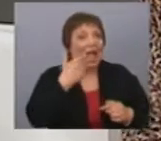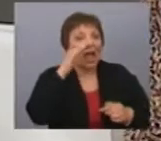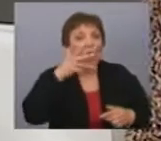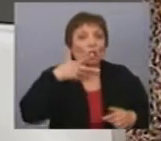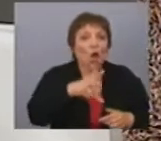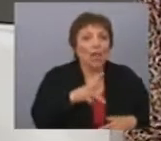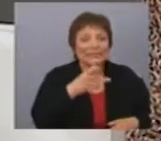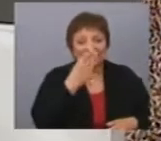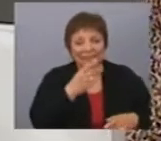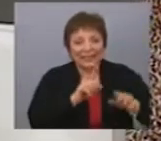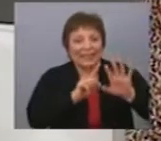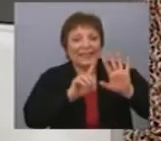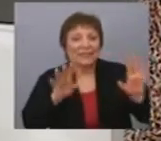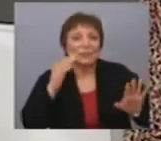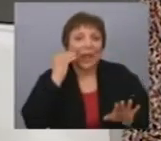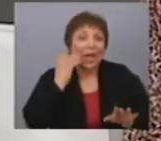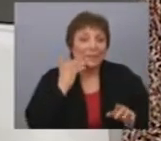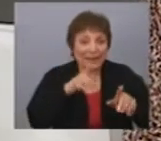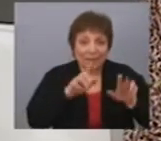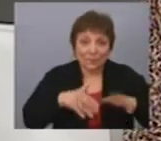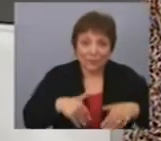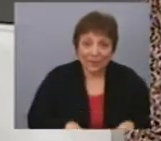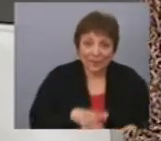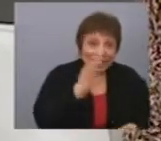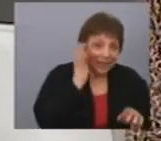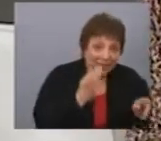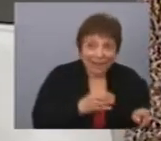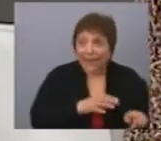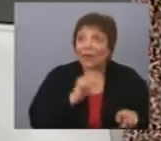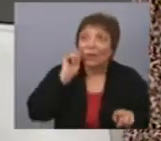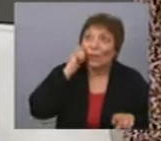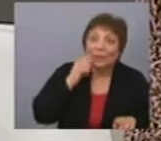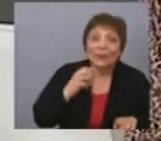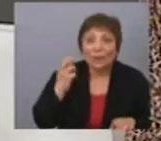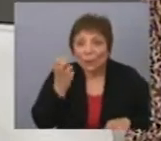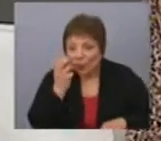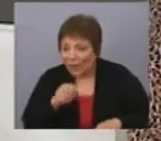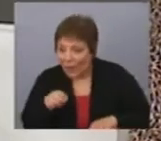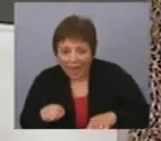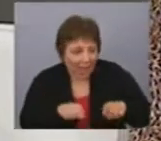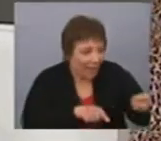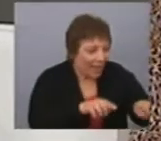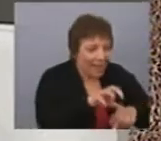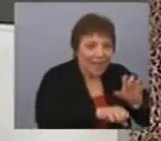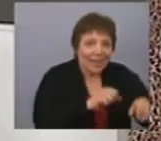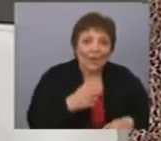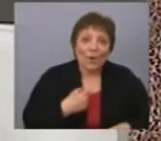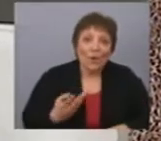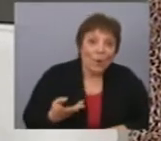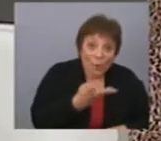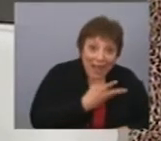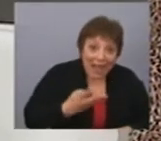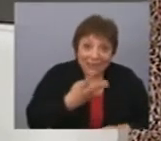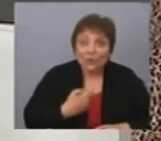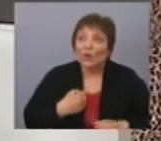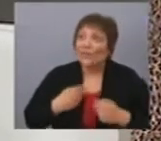Rocha, es de 19 de abril la niña, y se engancha a buscar sitios arqueológicos. Nosotros hicimos los cuatro el viaje por